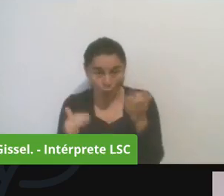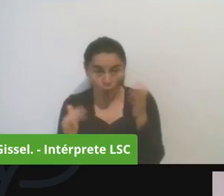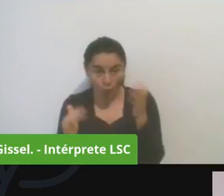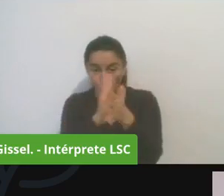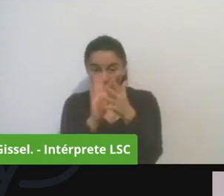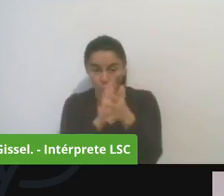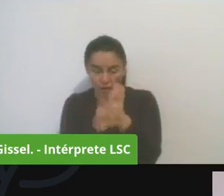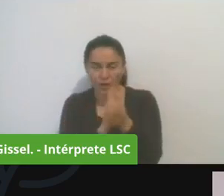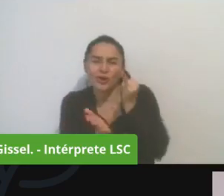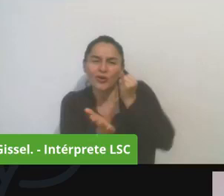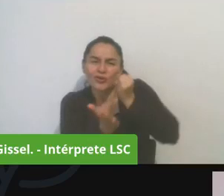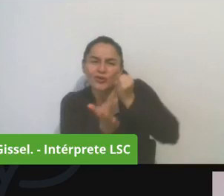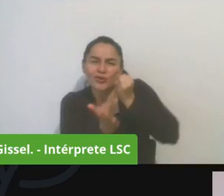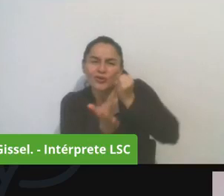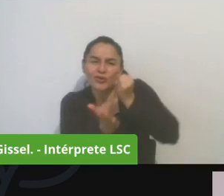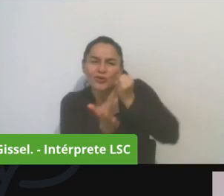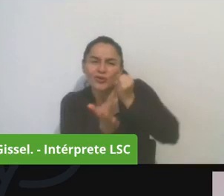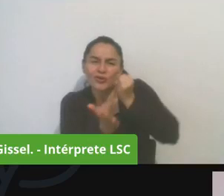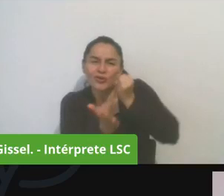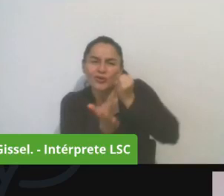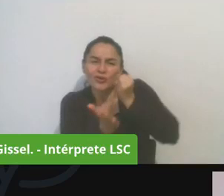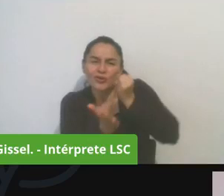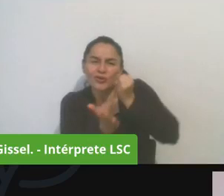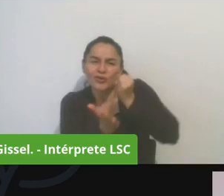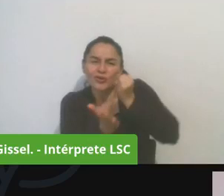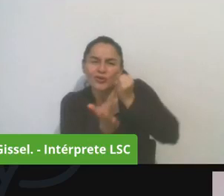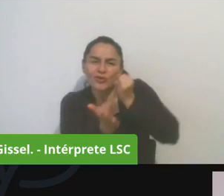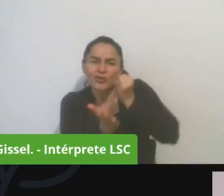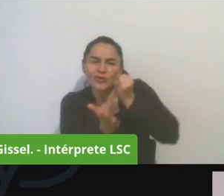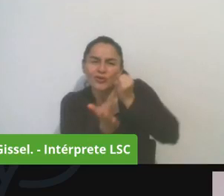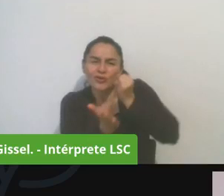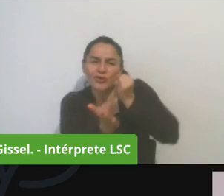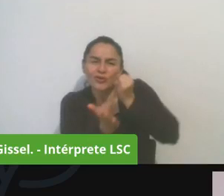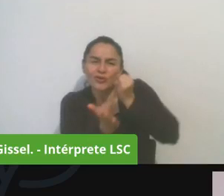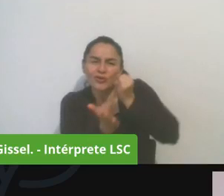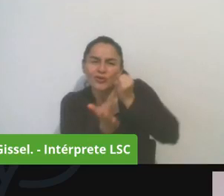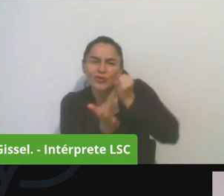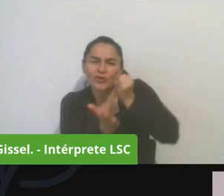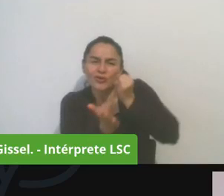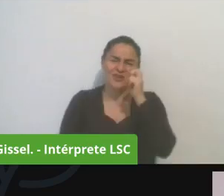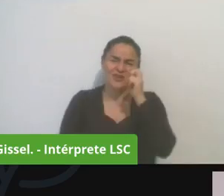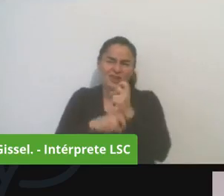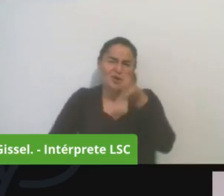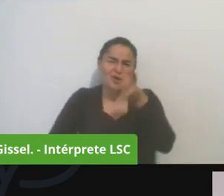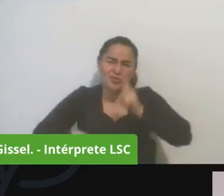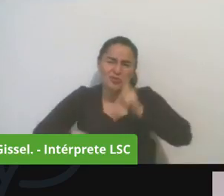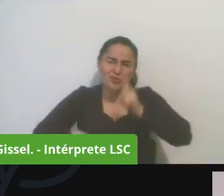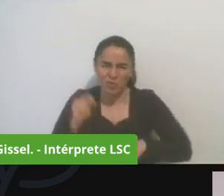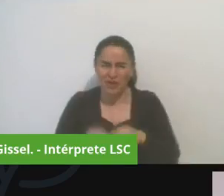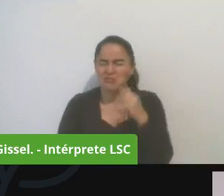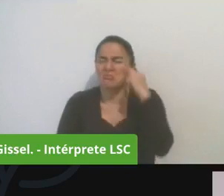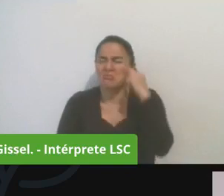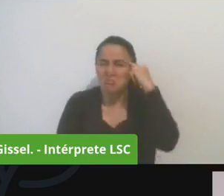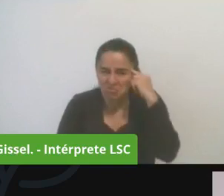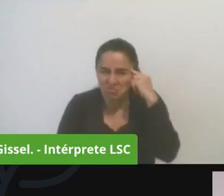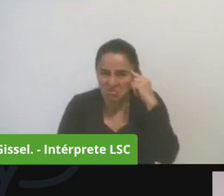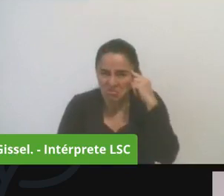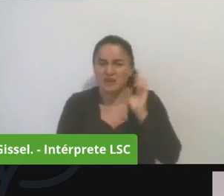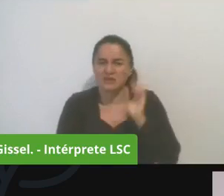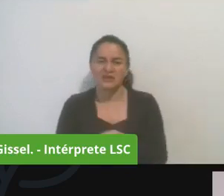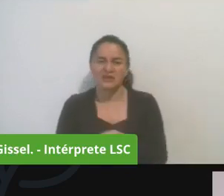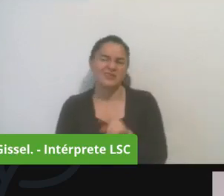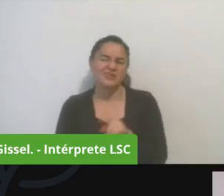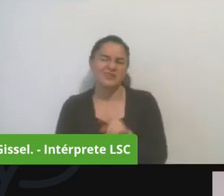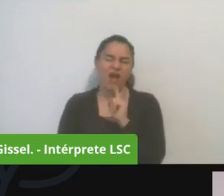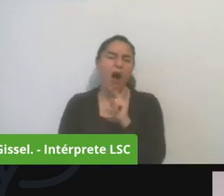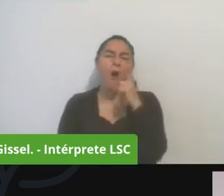que no es posible que rompe con la autonomía de la organización que piensan que es que somos corruptos y quiero decirles que yo que vengo de una junta de